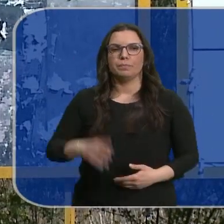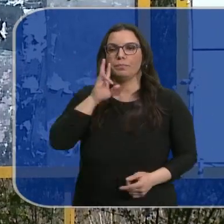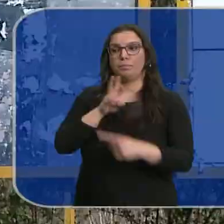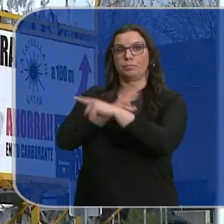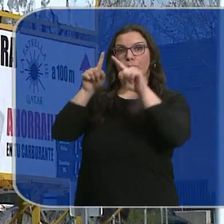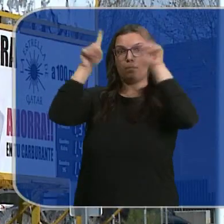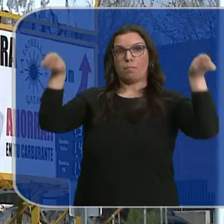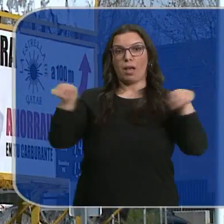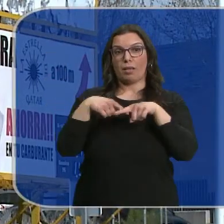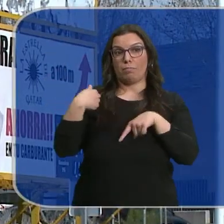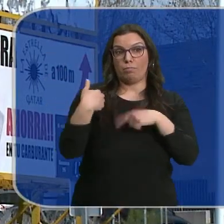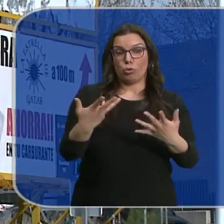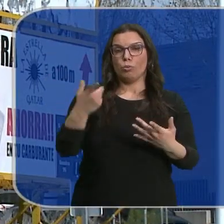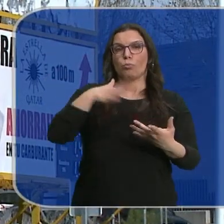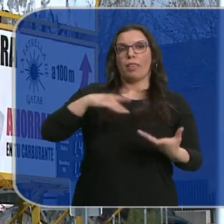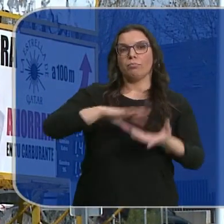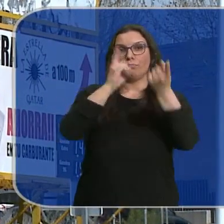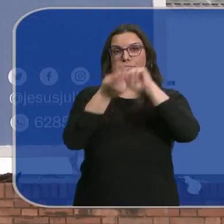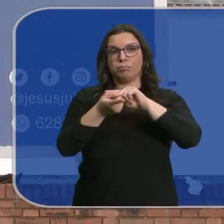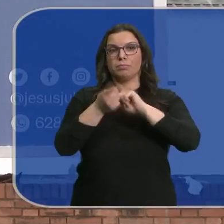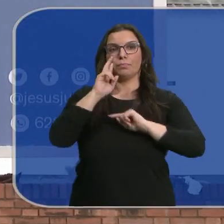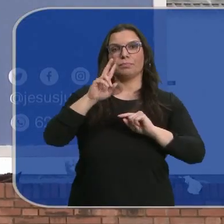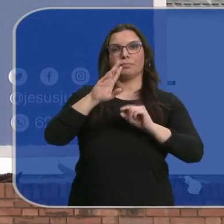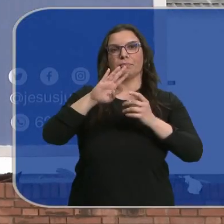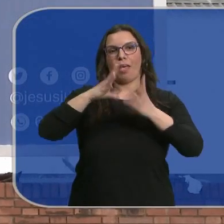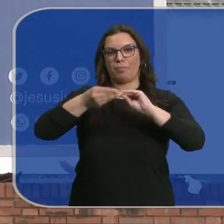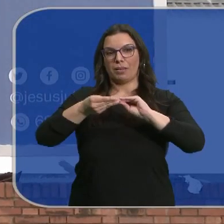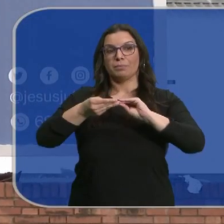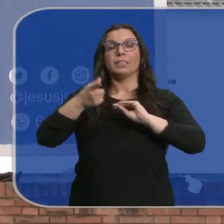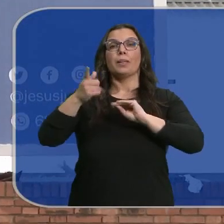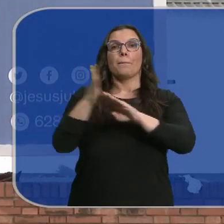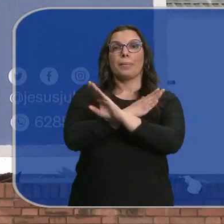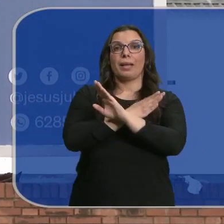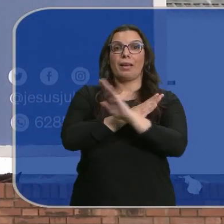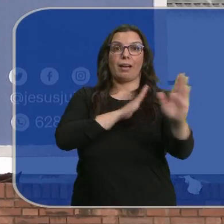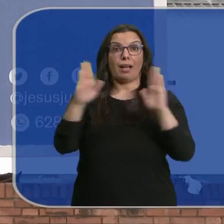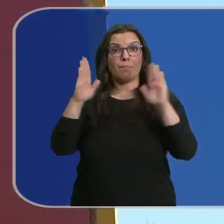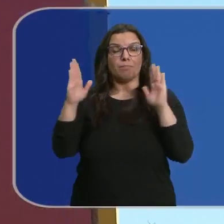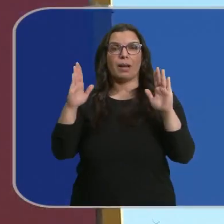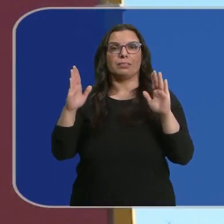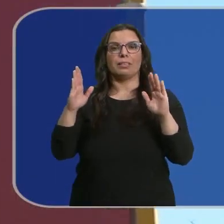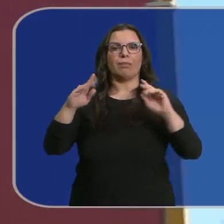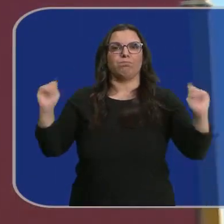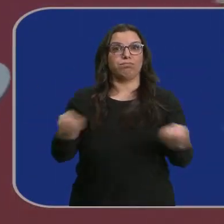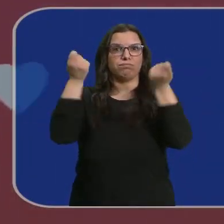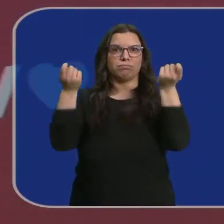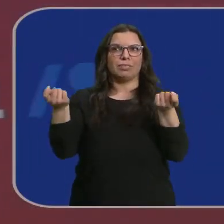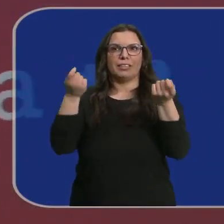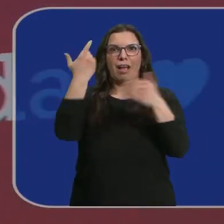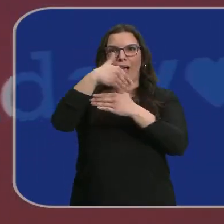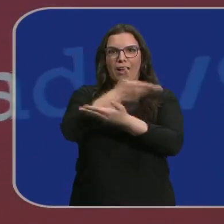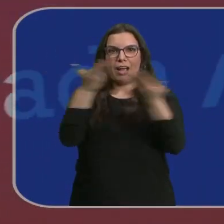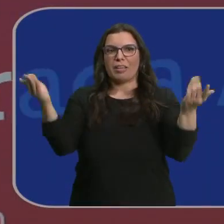Esta valla pronto se puede convertir en esta otra. La precampaña electoral revive la publicidad urbana que no